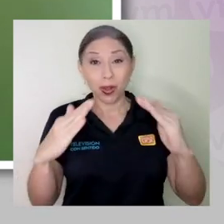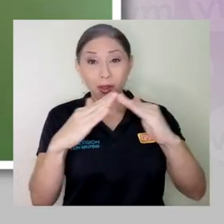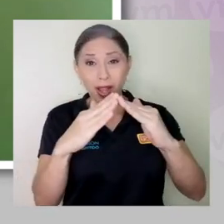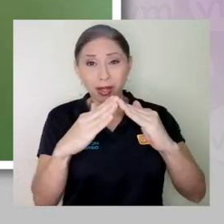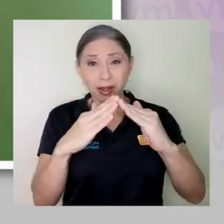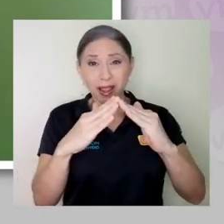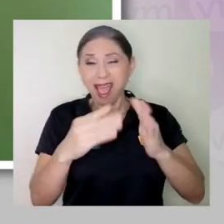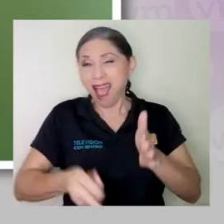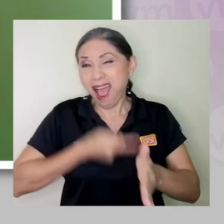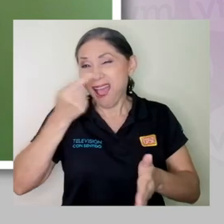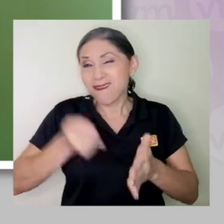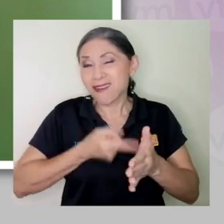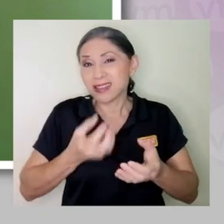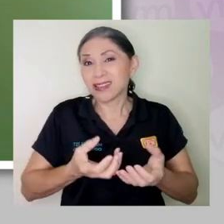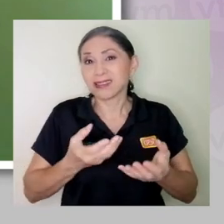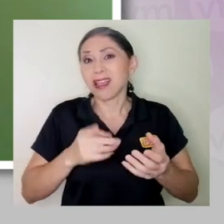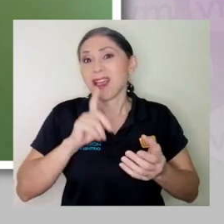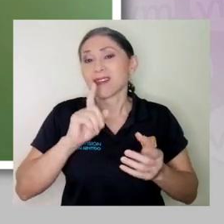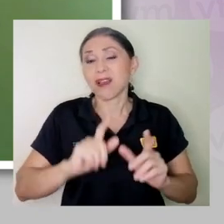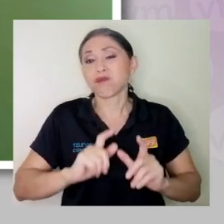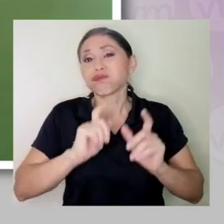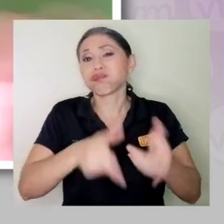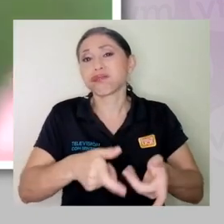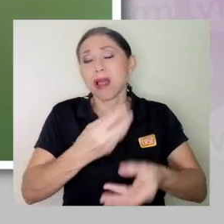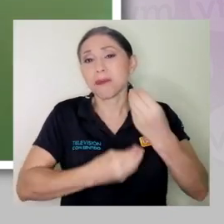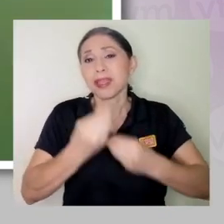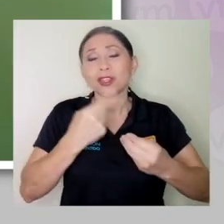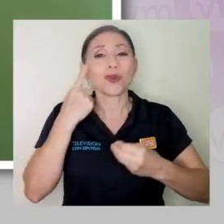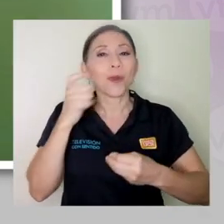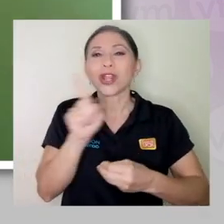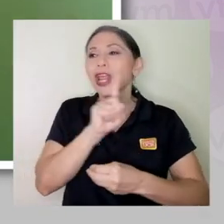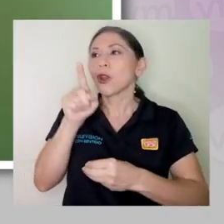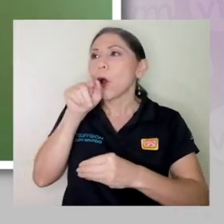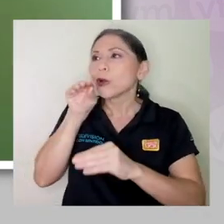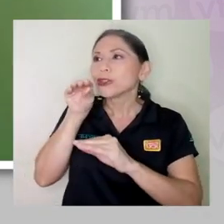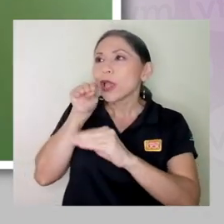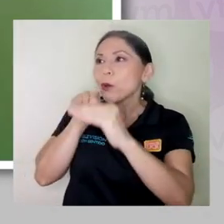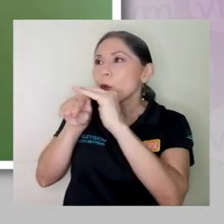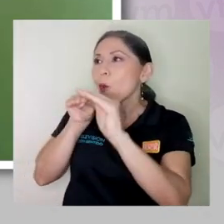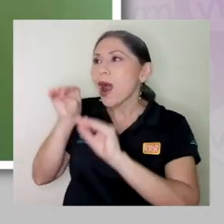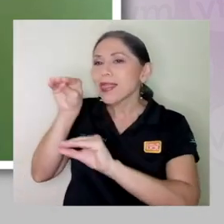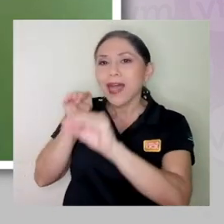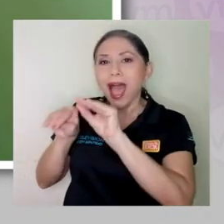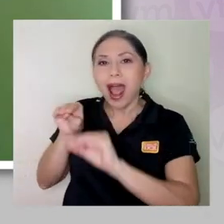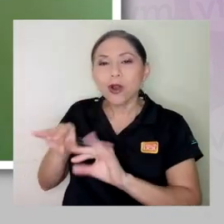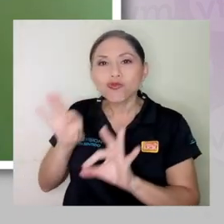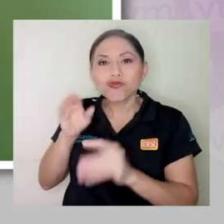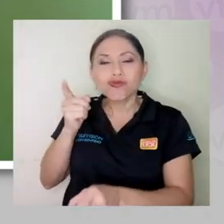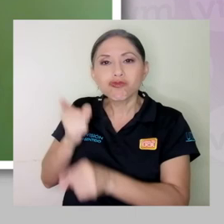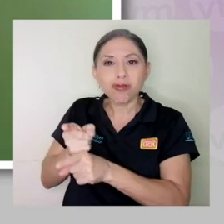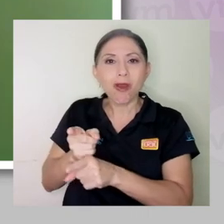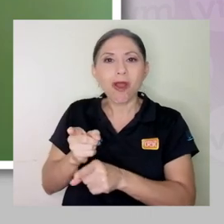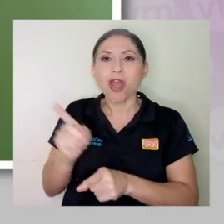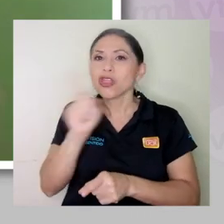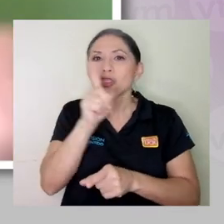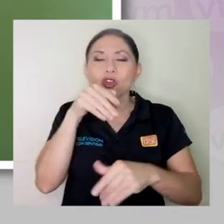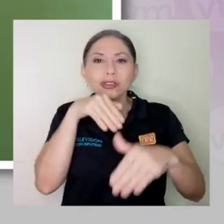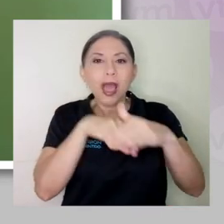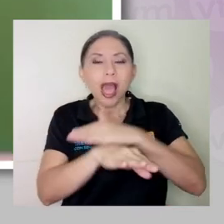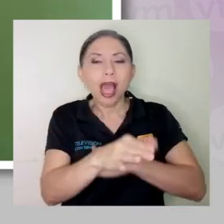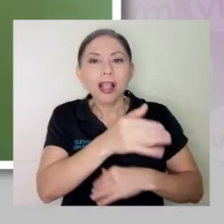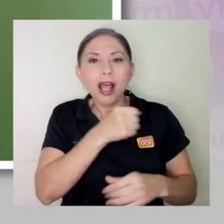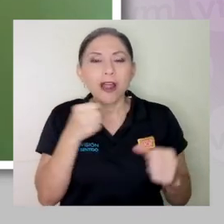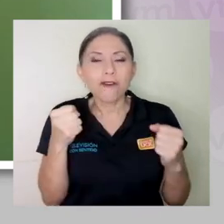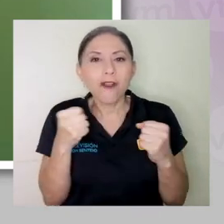hay que botar alimentos porque no se guardaron como se tenían que guardar, no se encenaron o en la